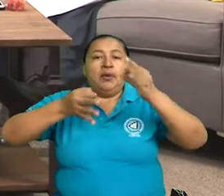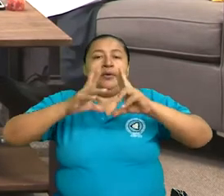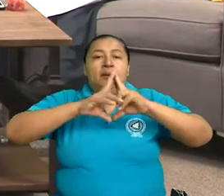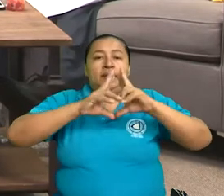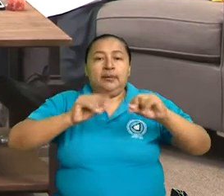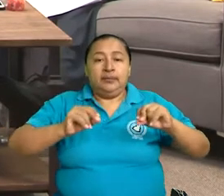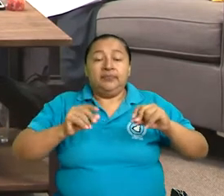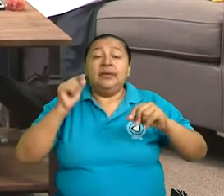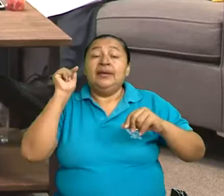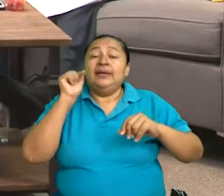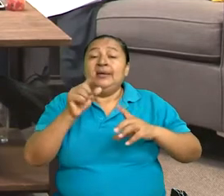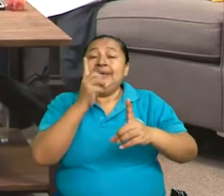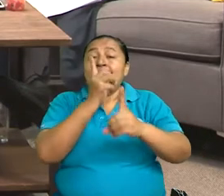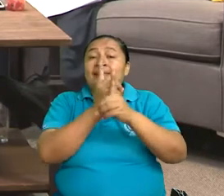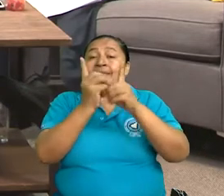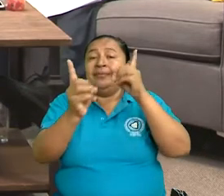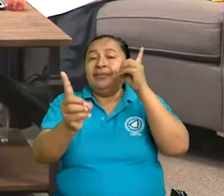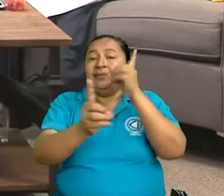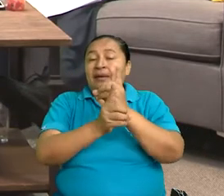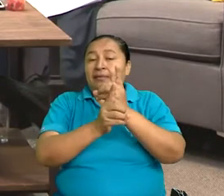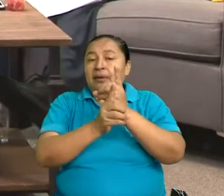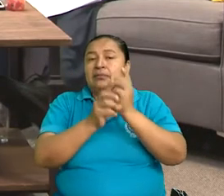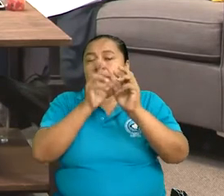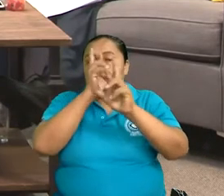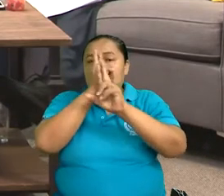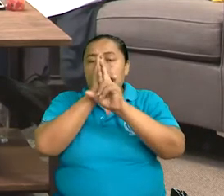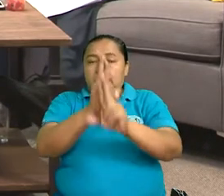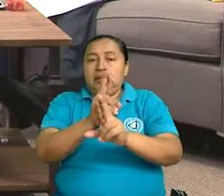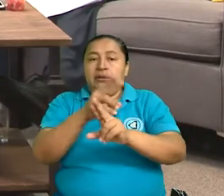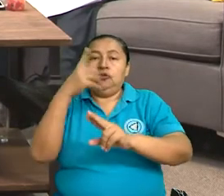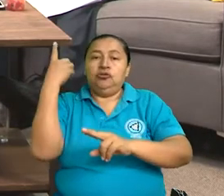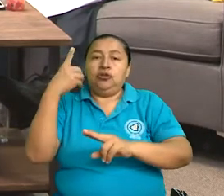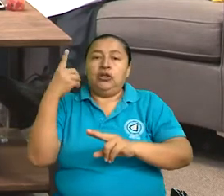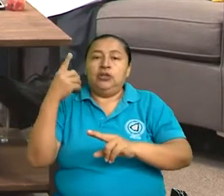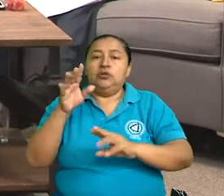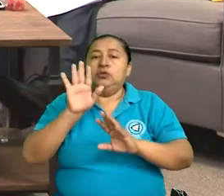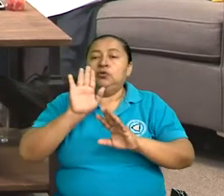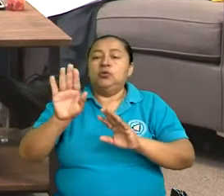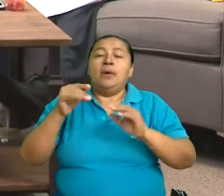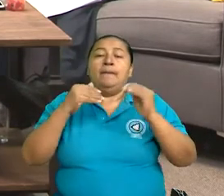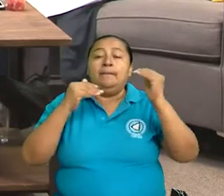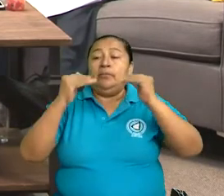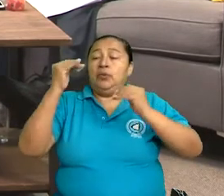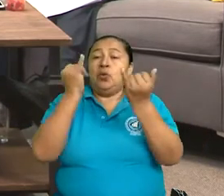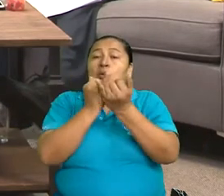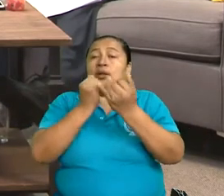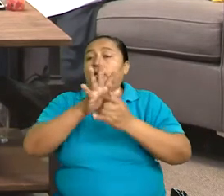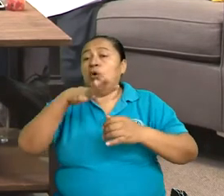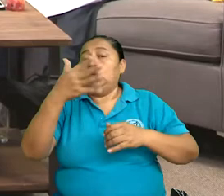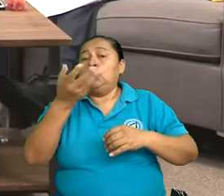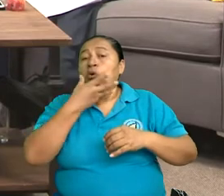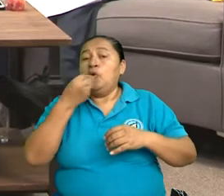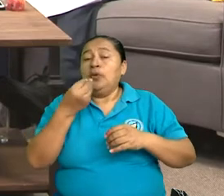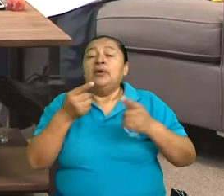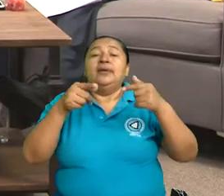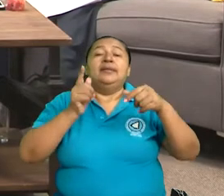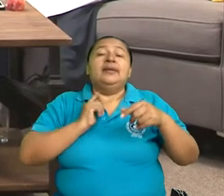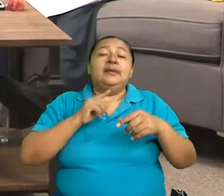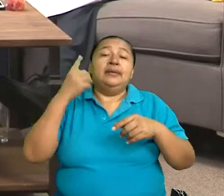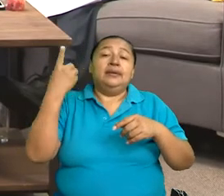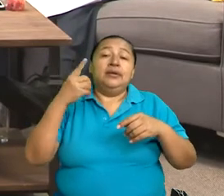y tienen la obligación de respetar los derechos de sus pares, es decir, los derechos de otros jóvenes, y tienen